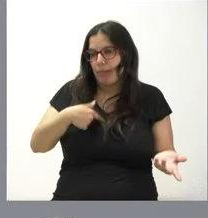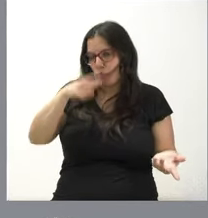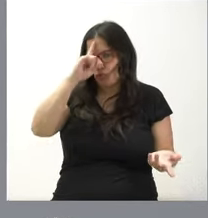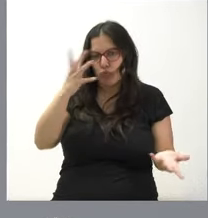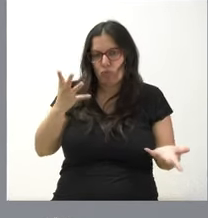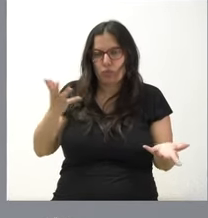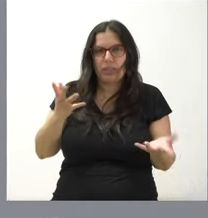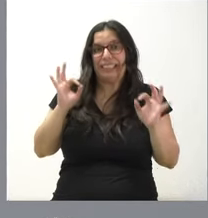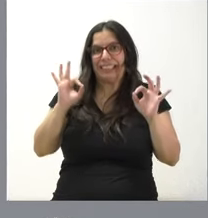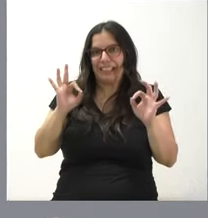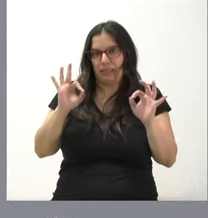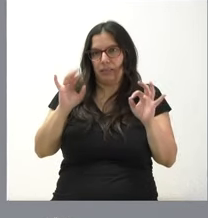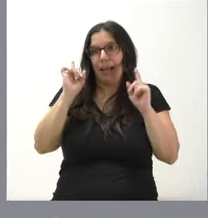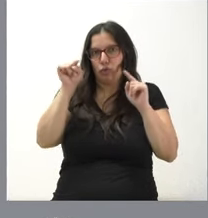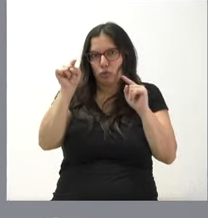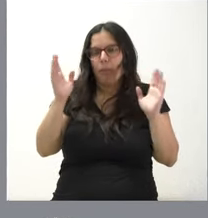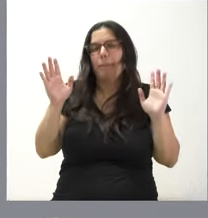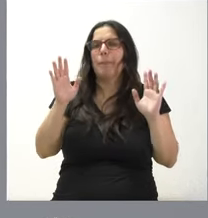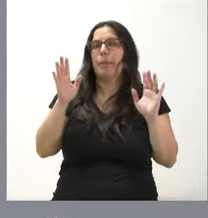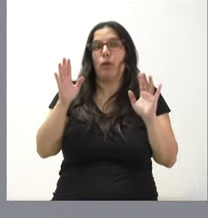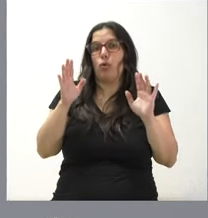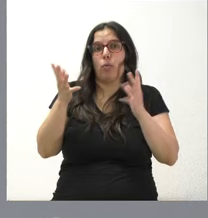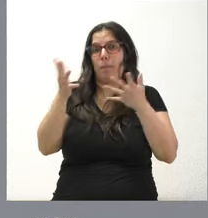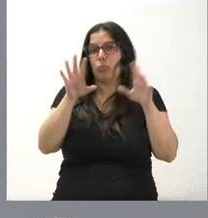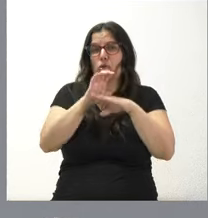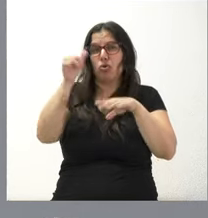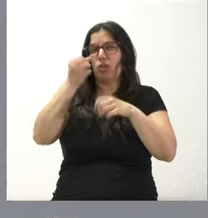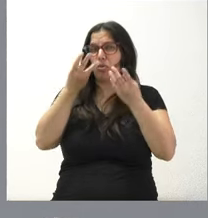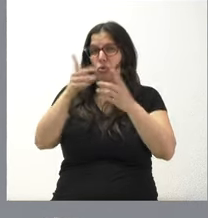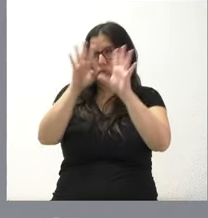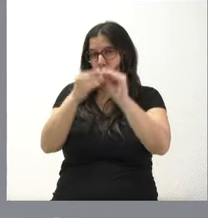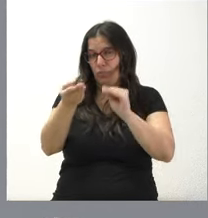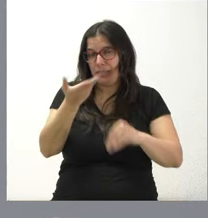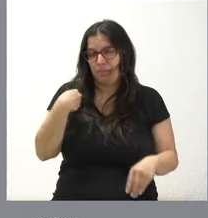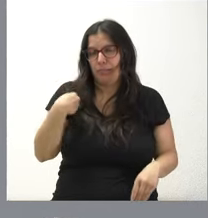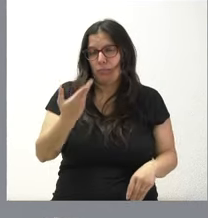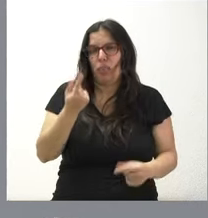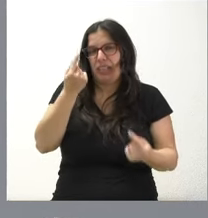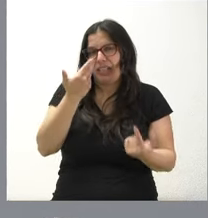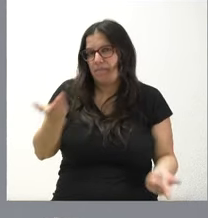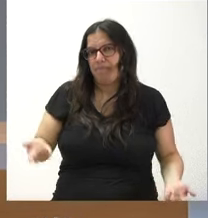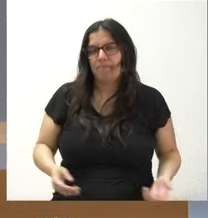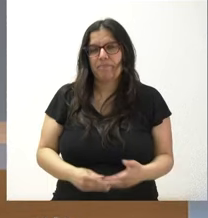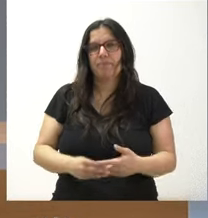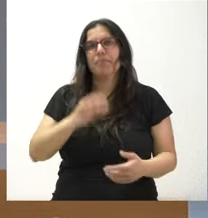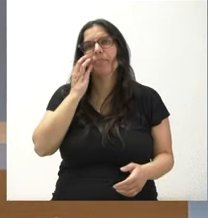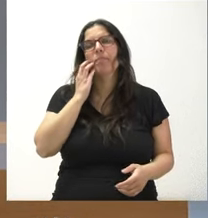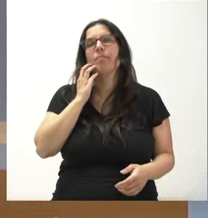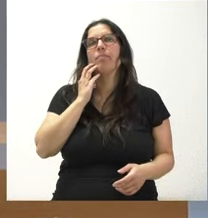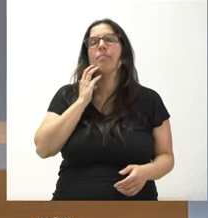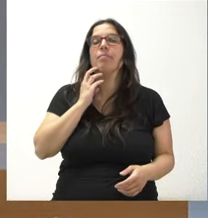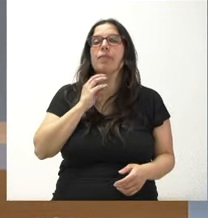para aquel caso específico, pero, básicamente, aquello fue lo que informó el consejero de Sanidad con cierto detalle en aquel momento. El consejero de